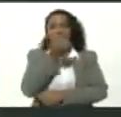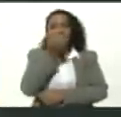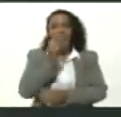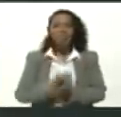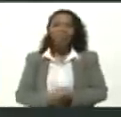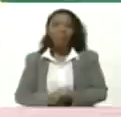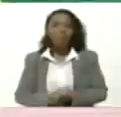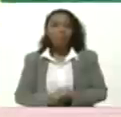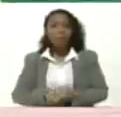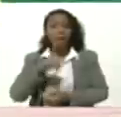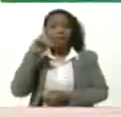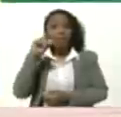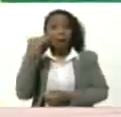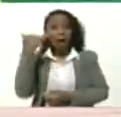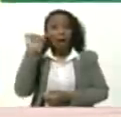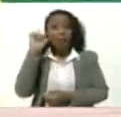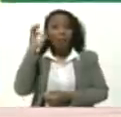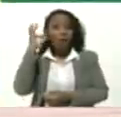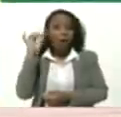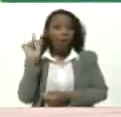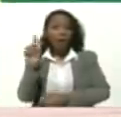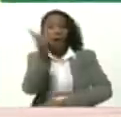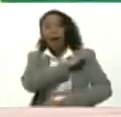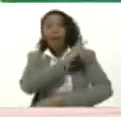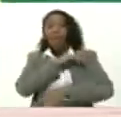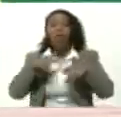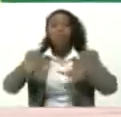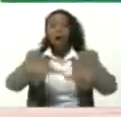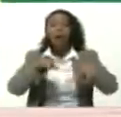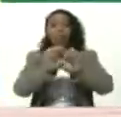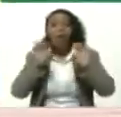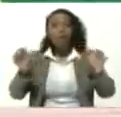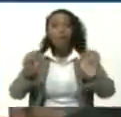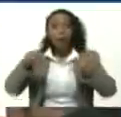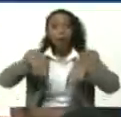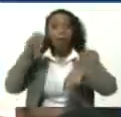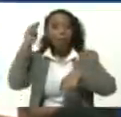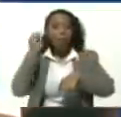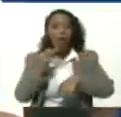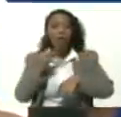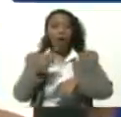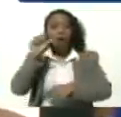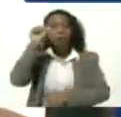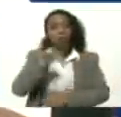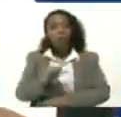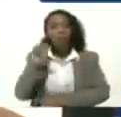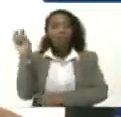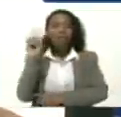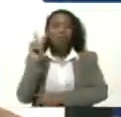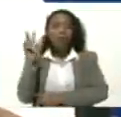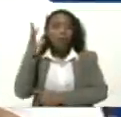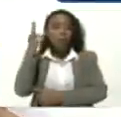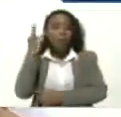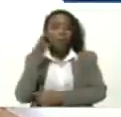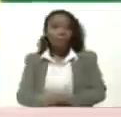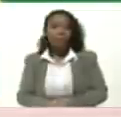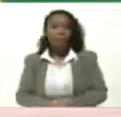También está Bexy Palma Jefa de la zona Educativa De Bolívar En el sur De Venezuela Bexy